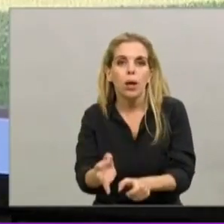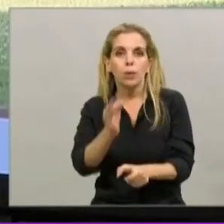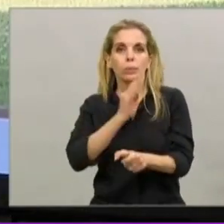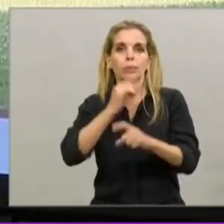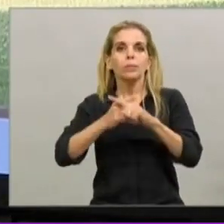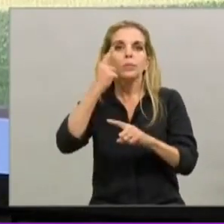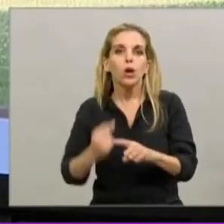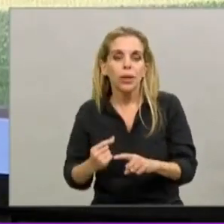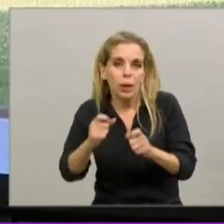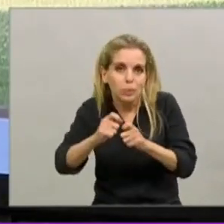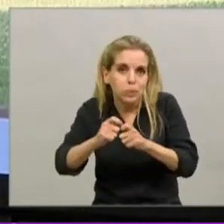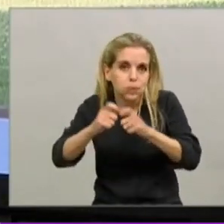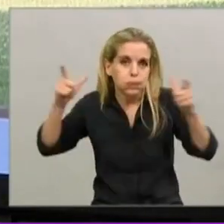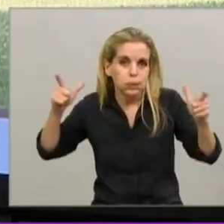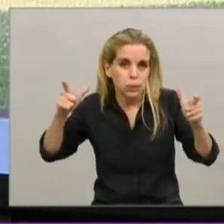crecimiento exponencial.